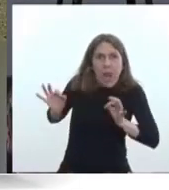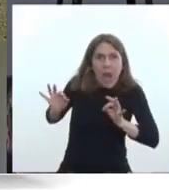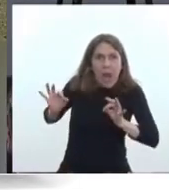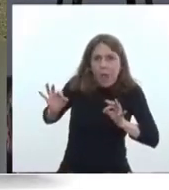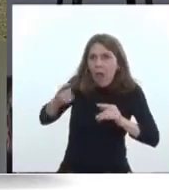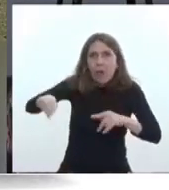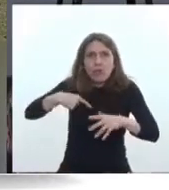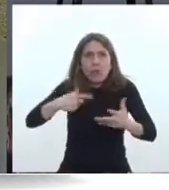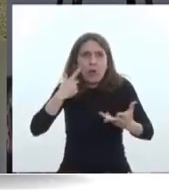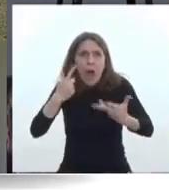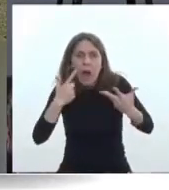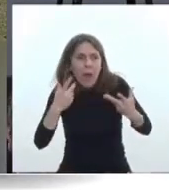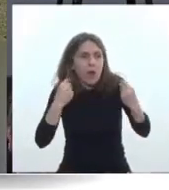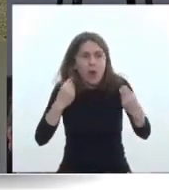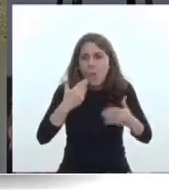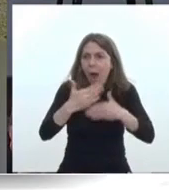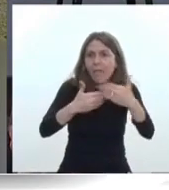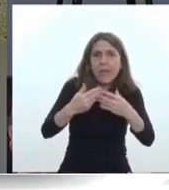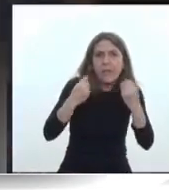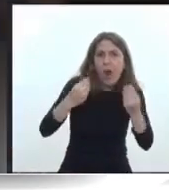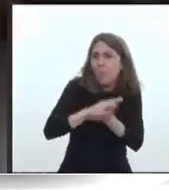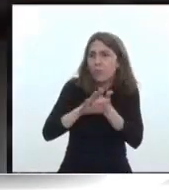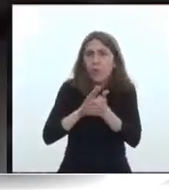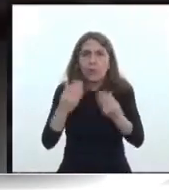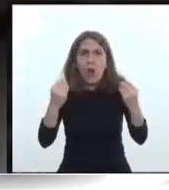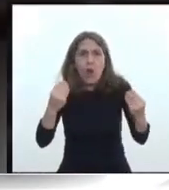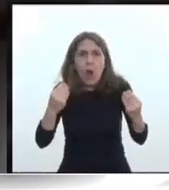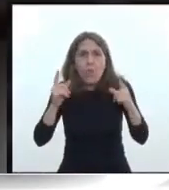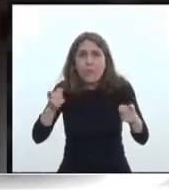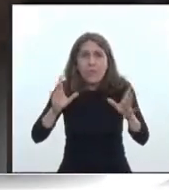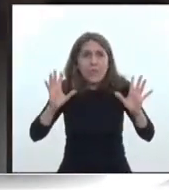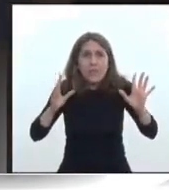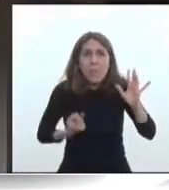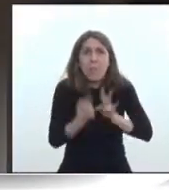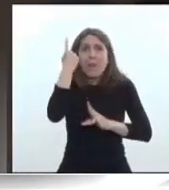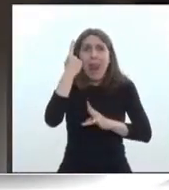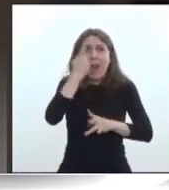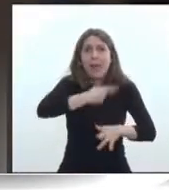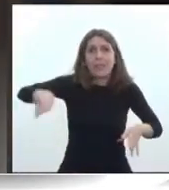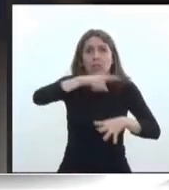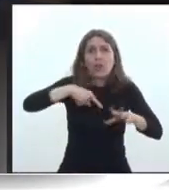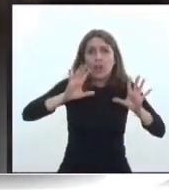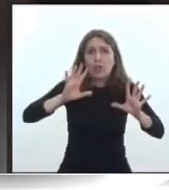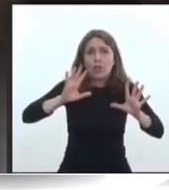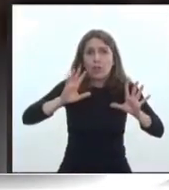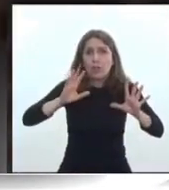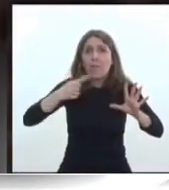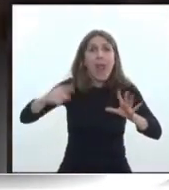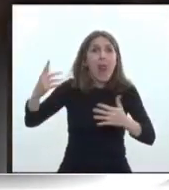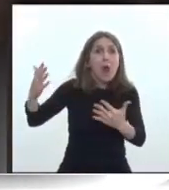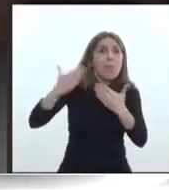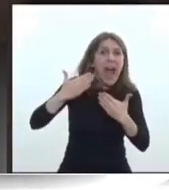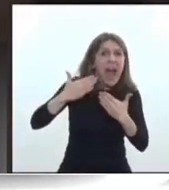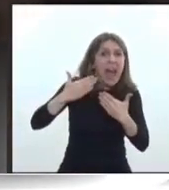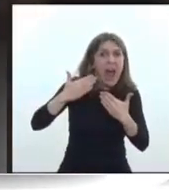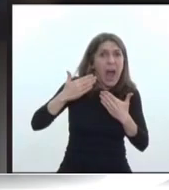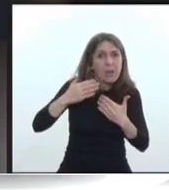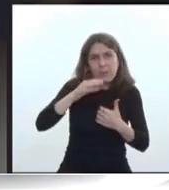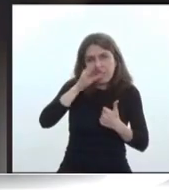Ver cómo crecer, cómo avanzar. Y a nosotros no nos ha detenido nada. Sabíamos,